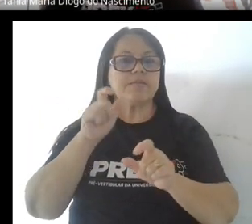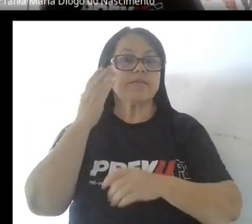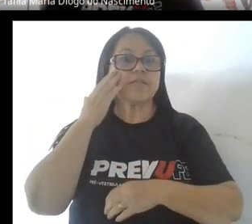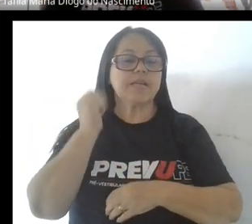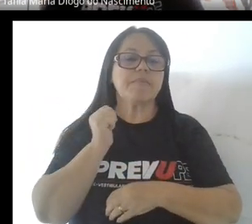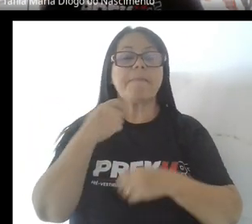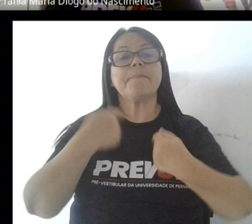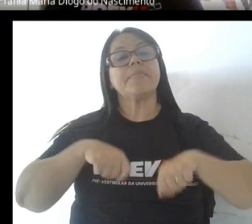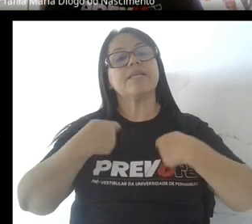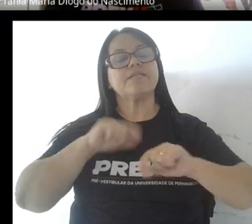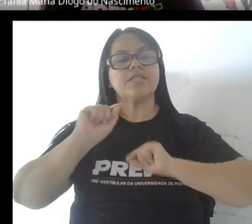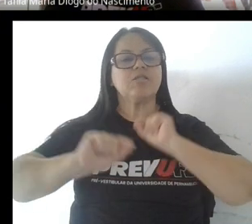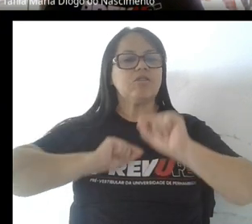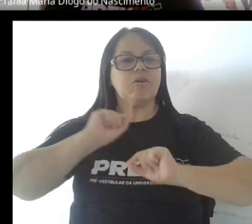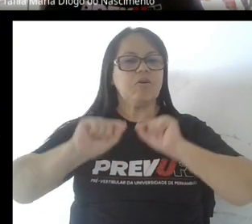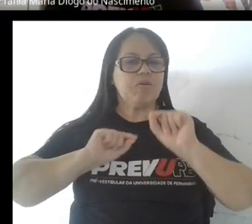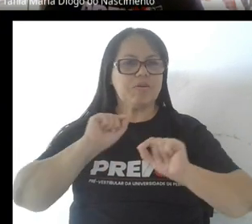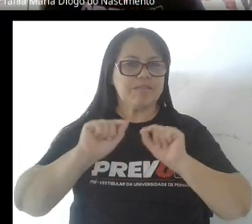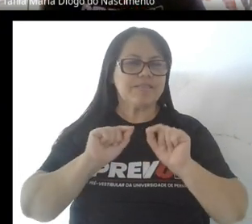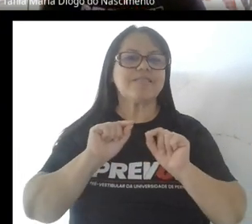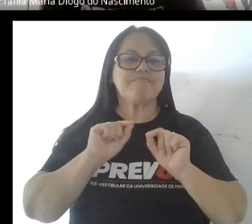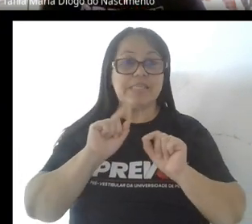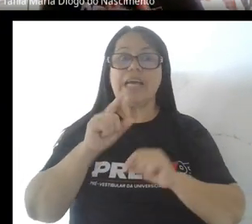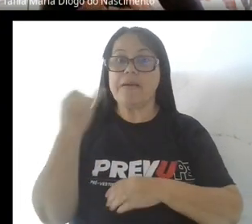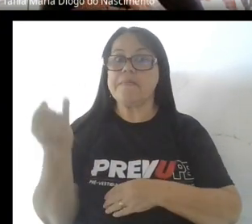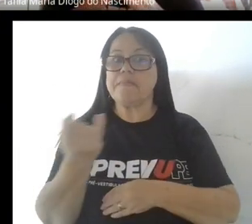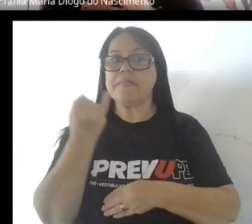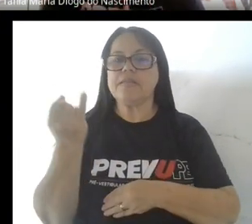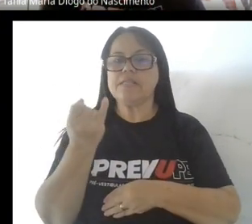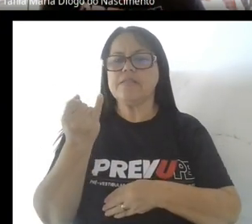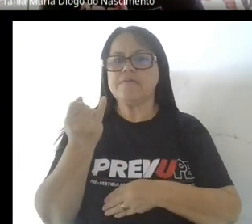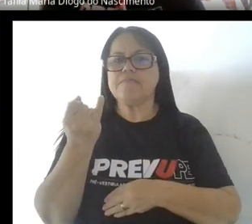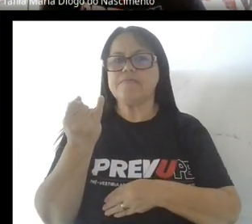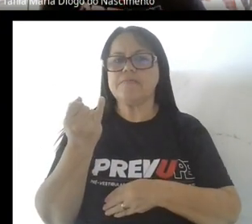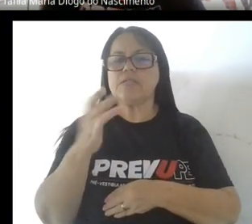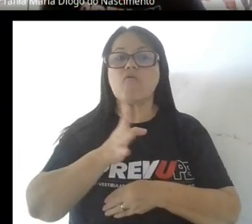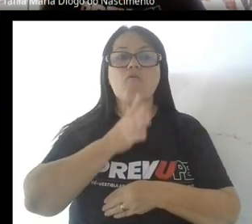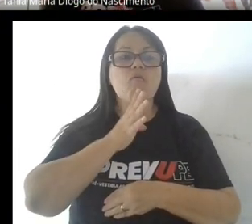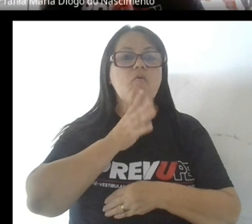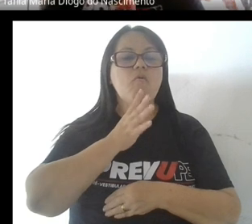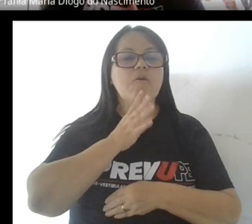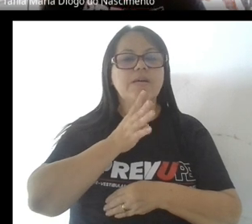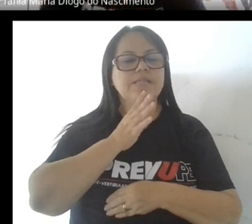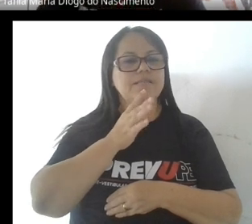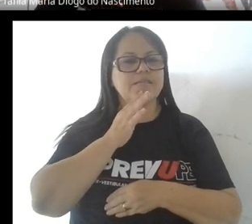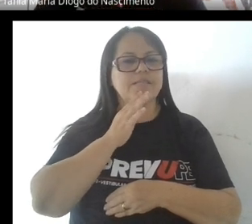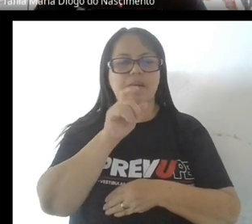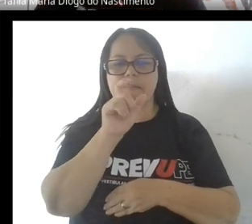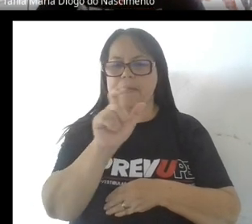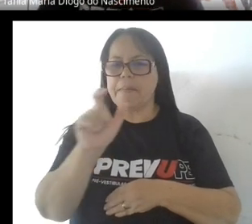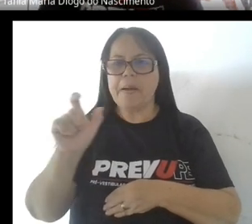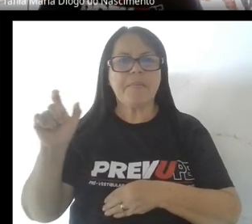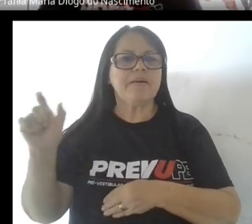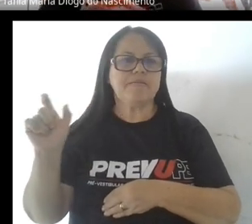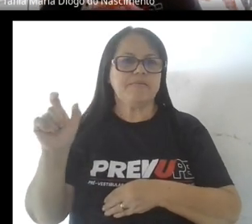es necesario, ¿no? Hace falta, es muy importante poner estas palabras, estos vocablos